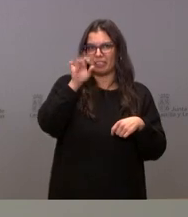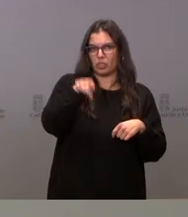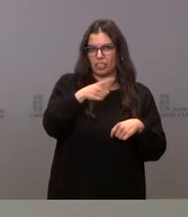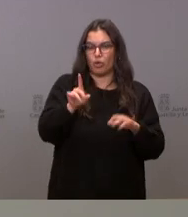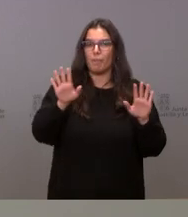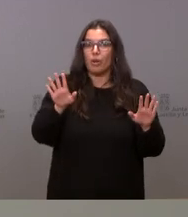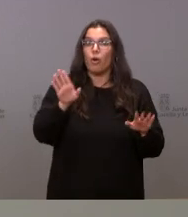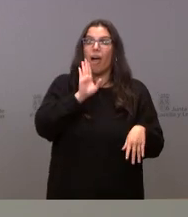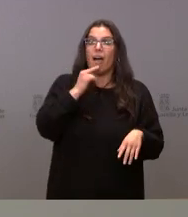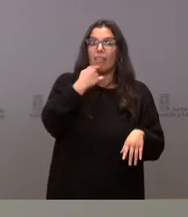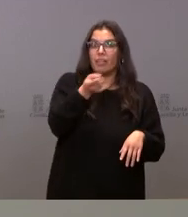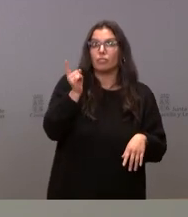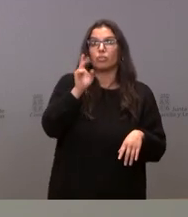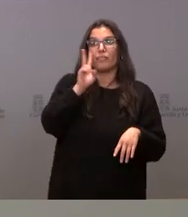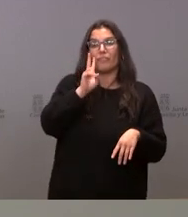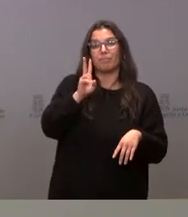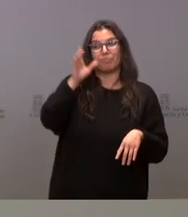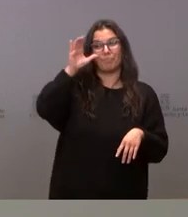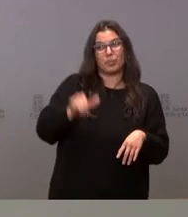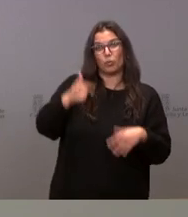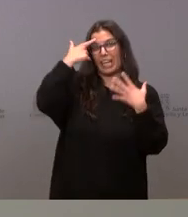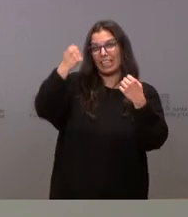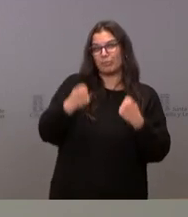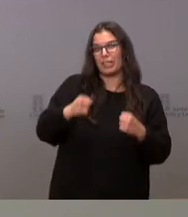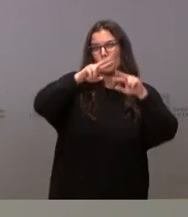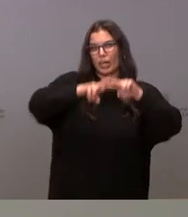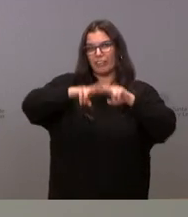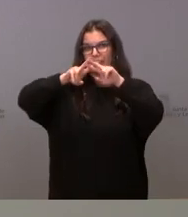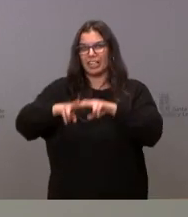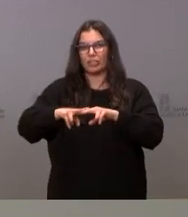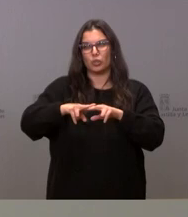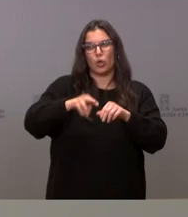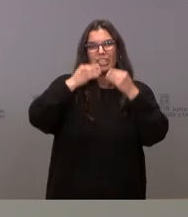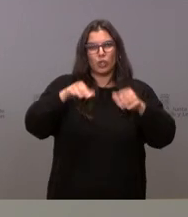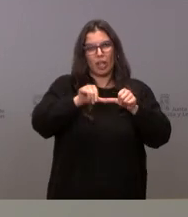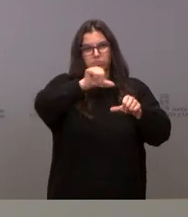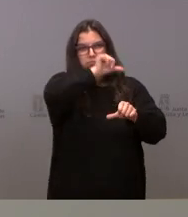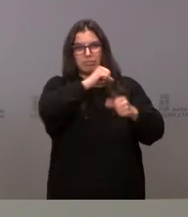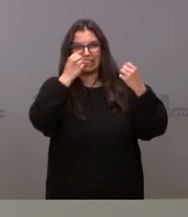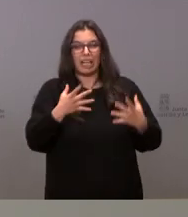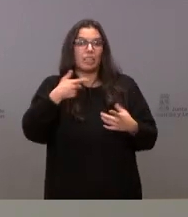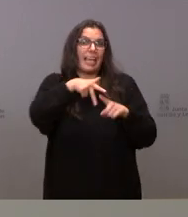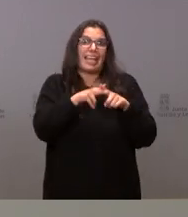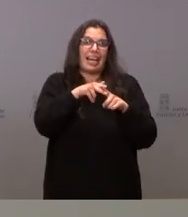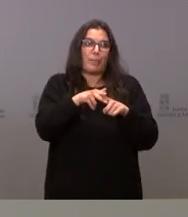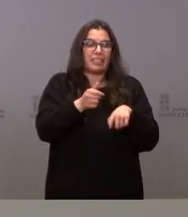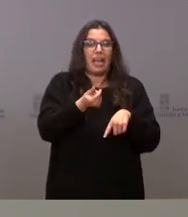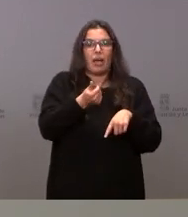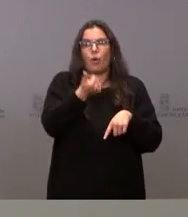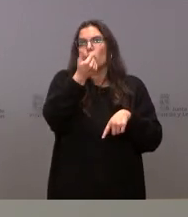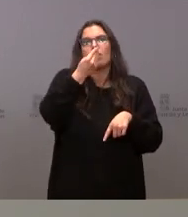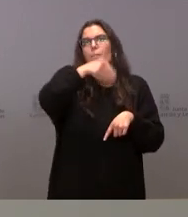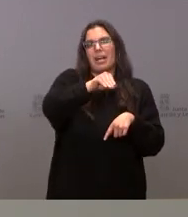dicho y escuchando a nuestros expertos si revisando la bibliografía, es una herramienta más, pero ni con mucho,